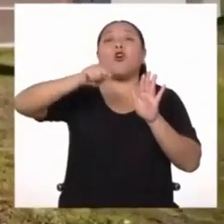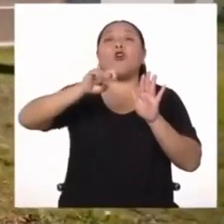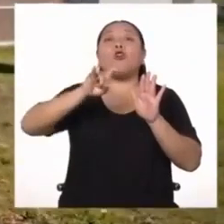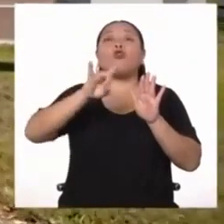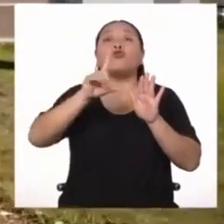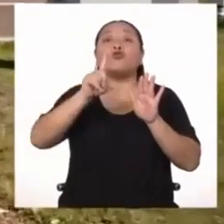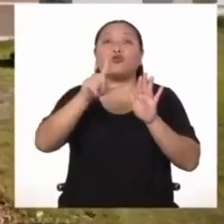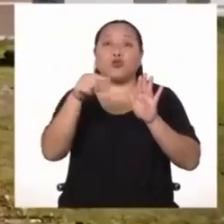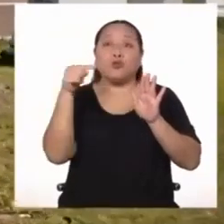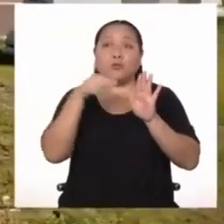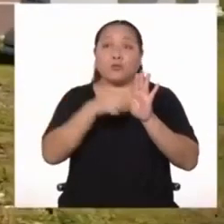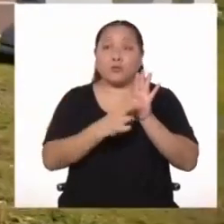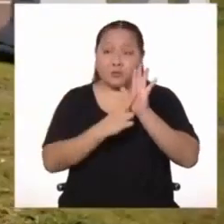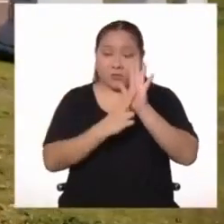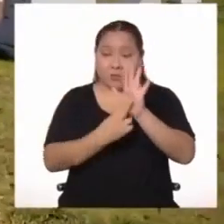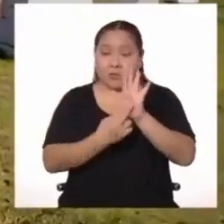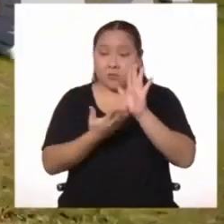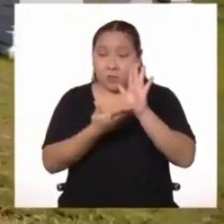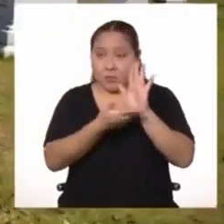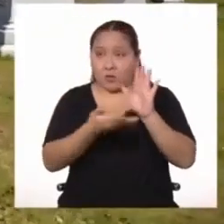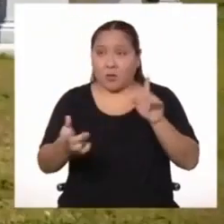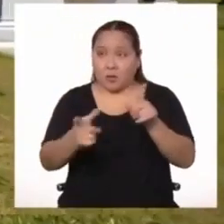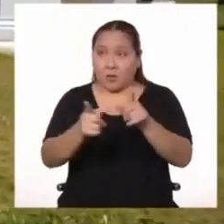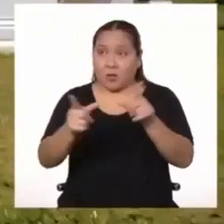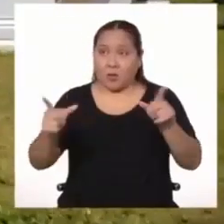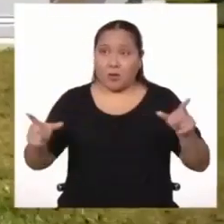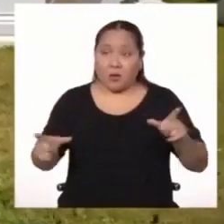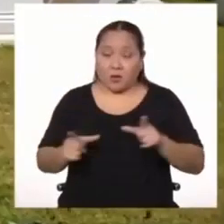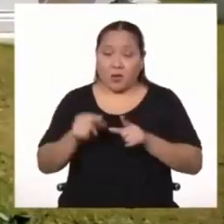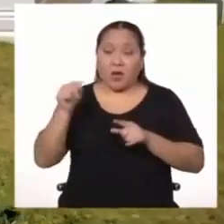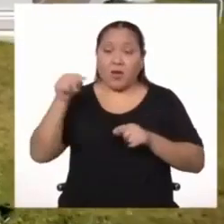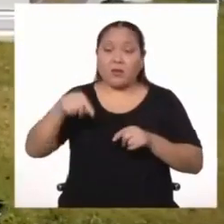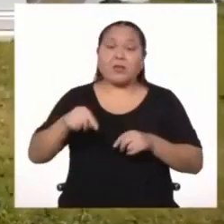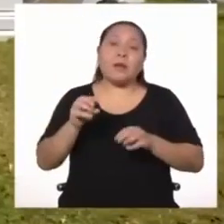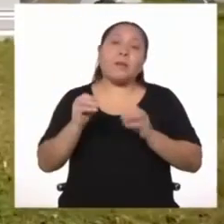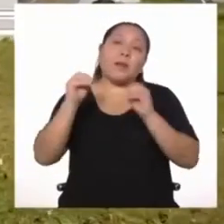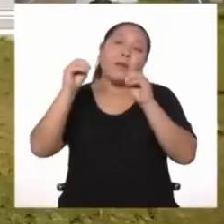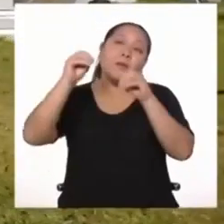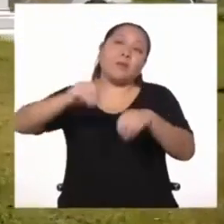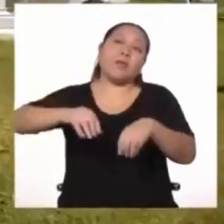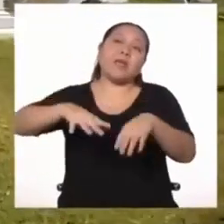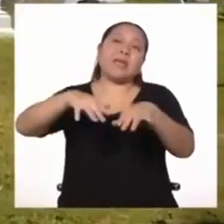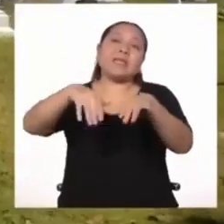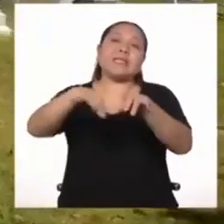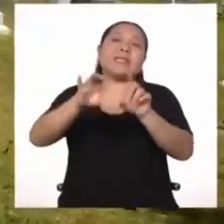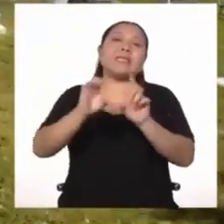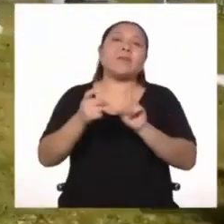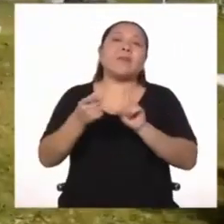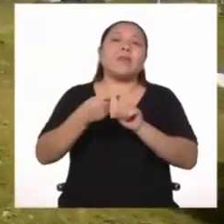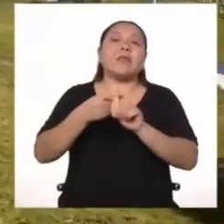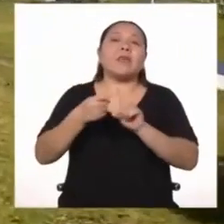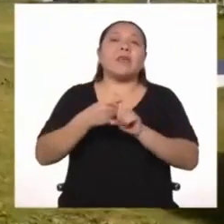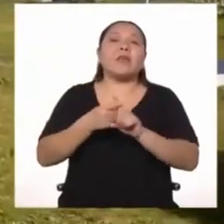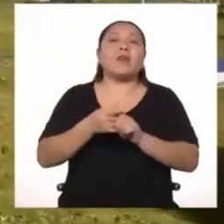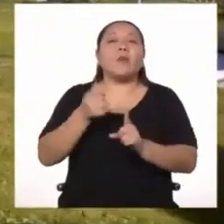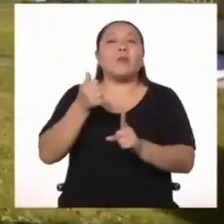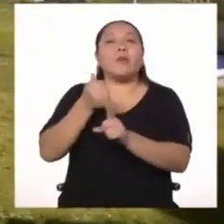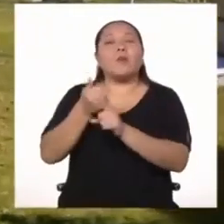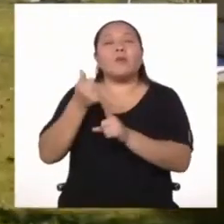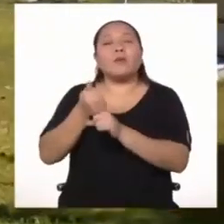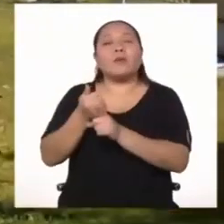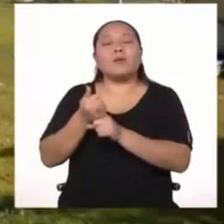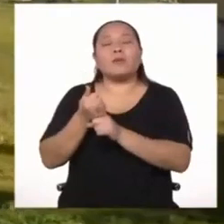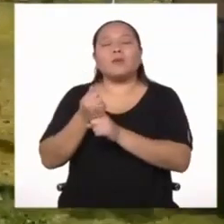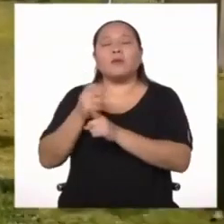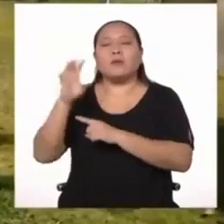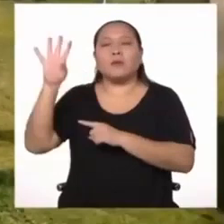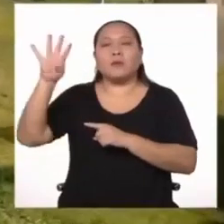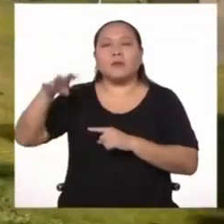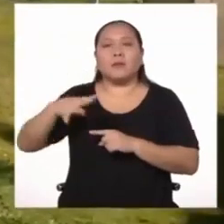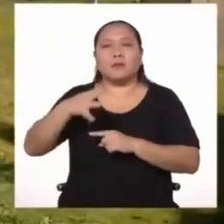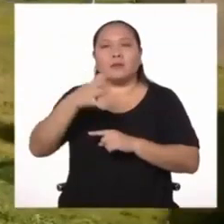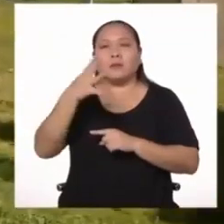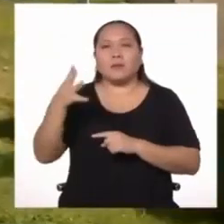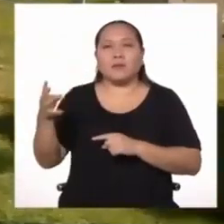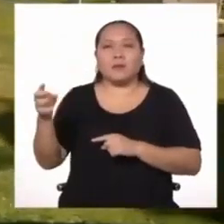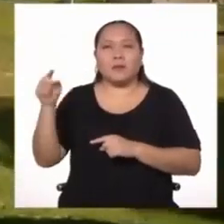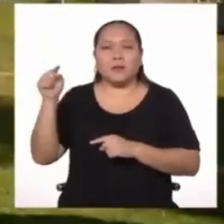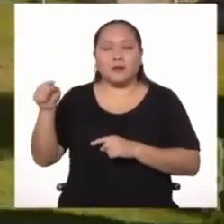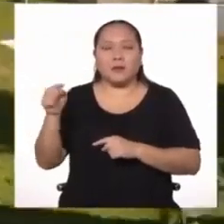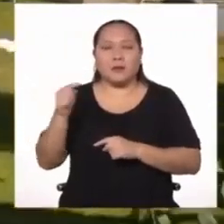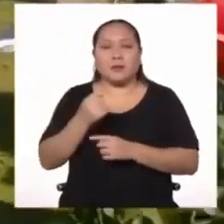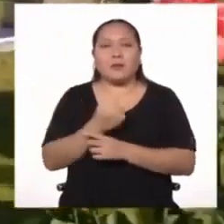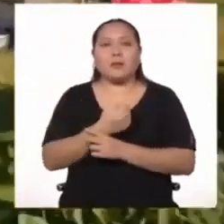¿Con qué fin? Con el fin de que sirviera de cementerio para los residentes británicos de religión protestante.